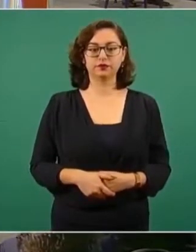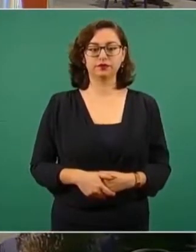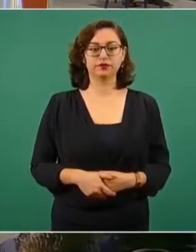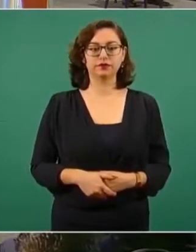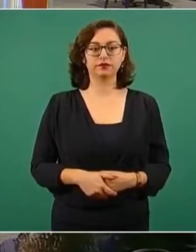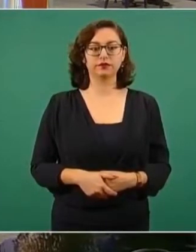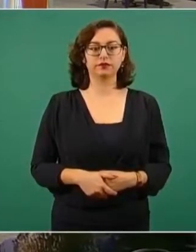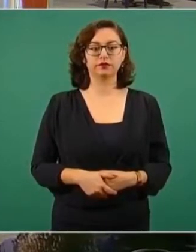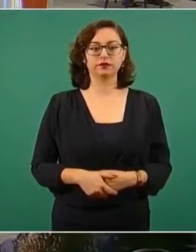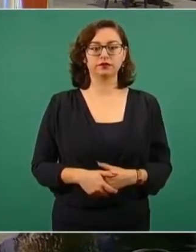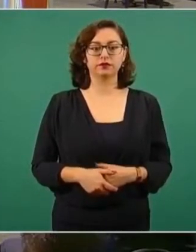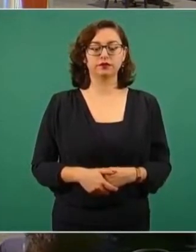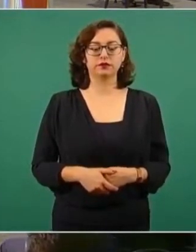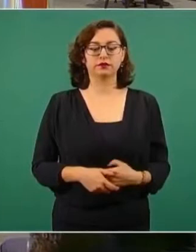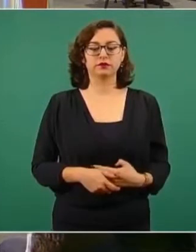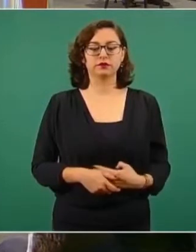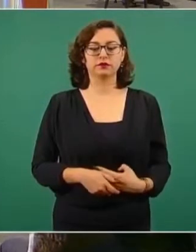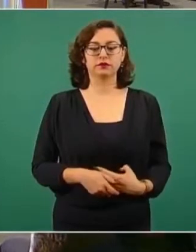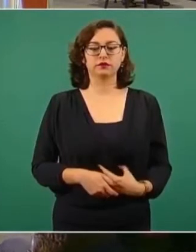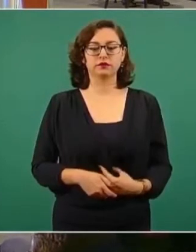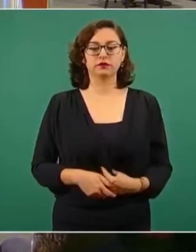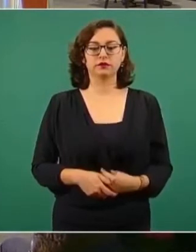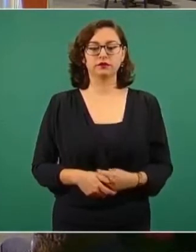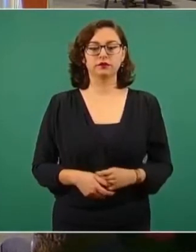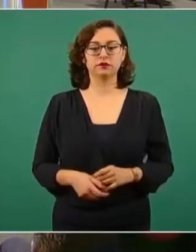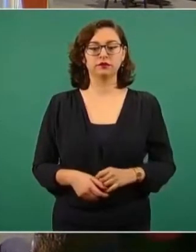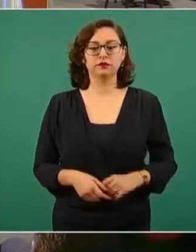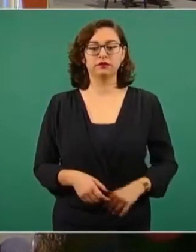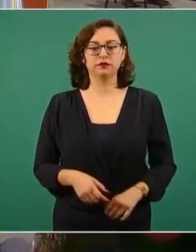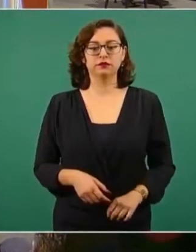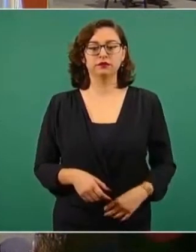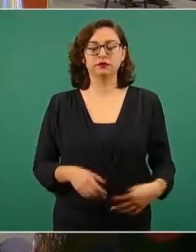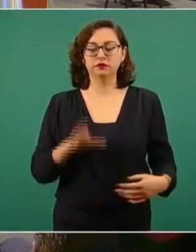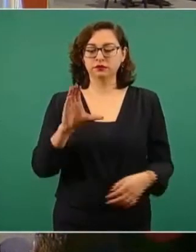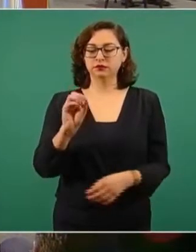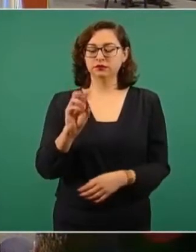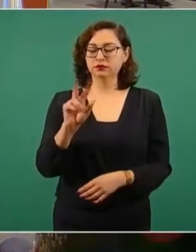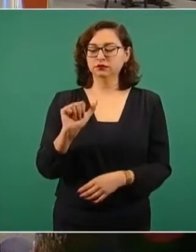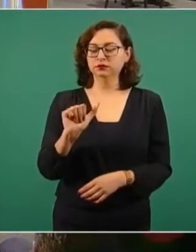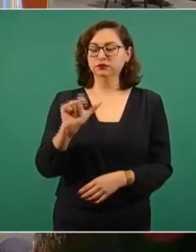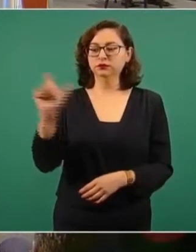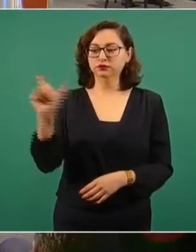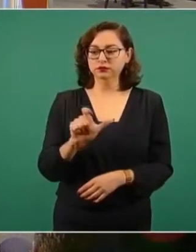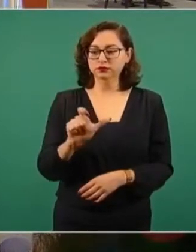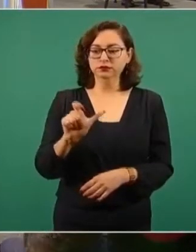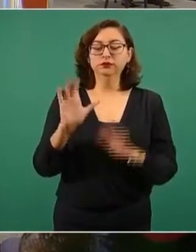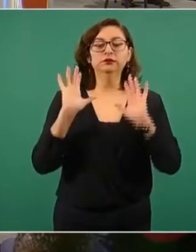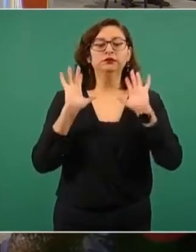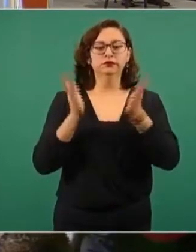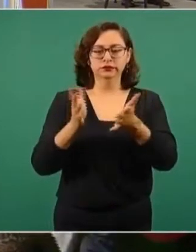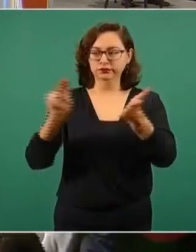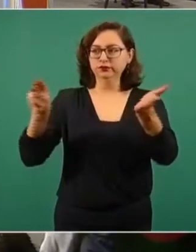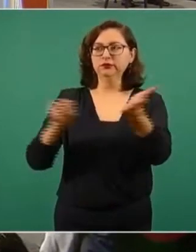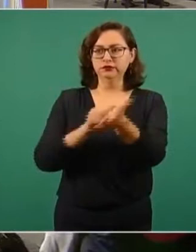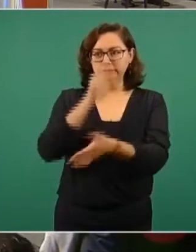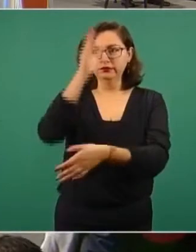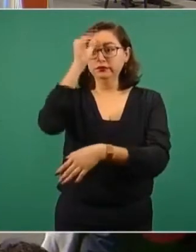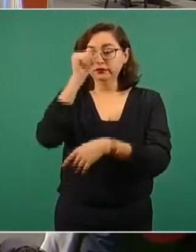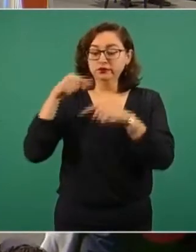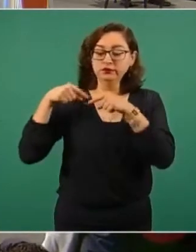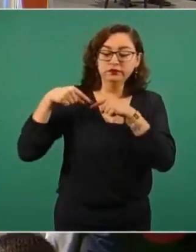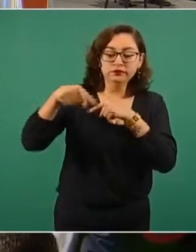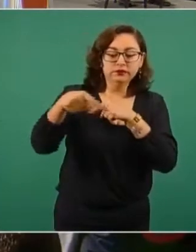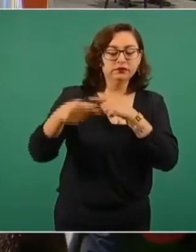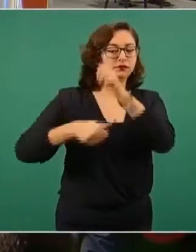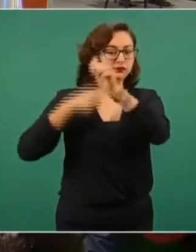COVAX nos va a… estamos esperando el primer embarque este mes de abril, ya se firmó la orden de compra